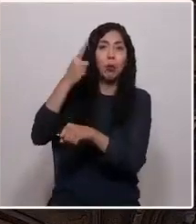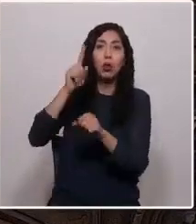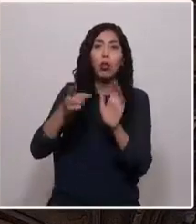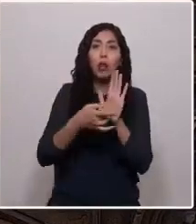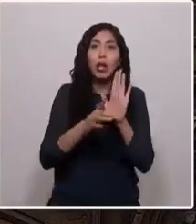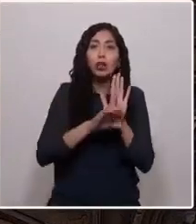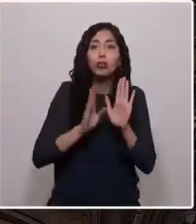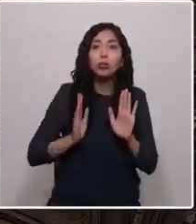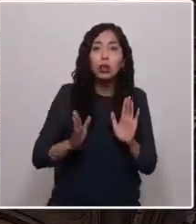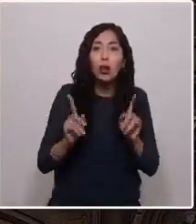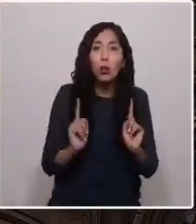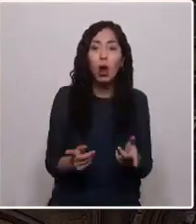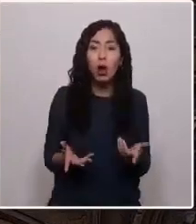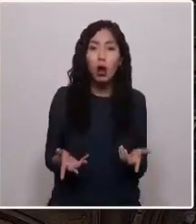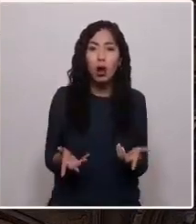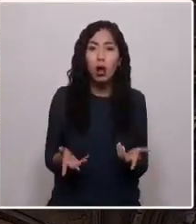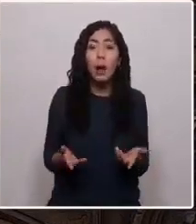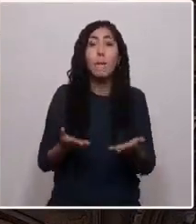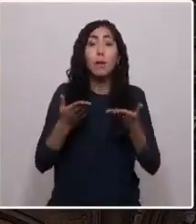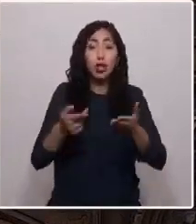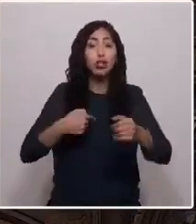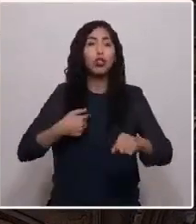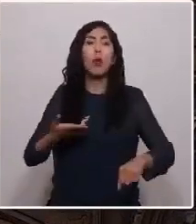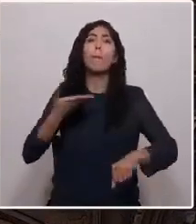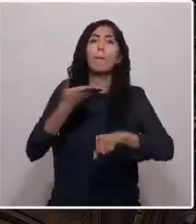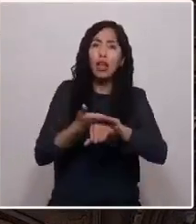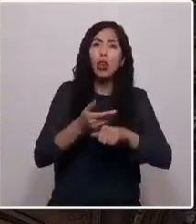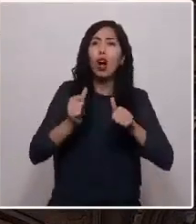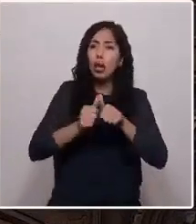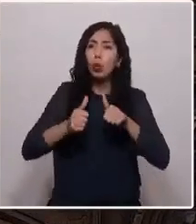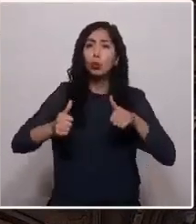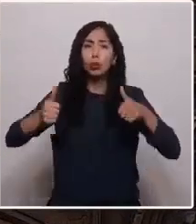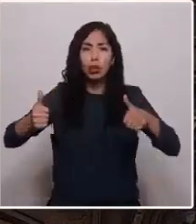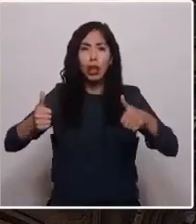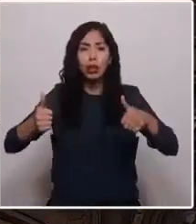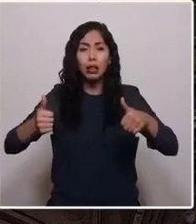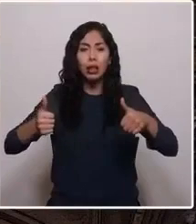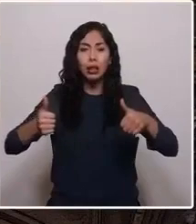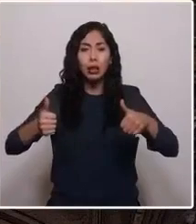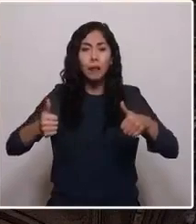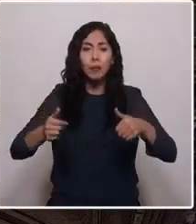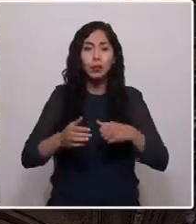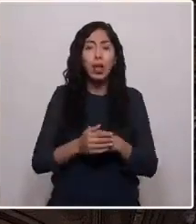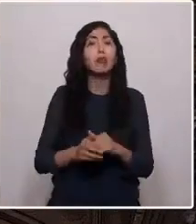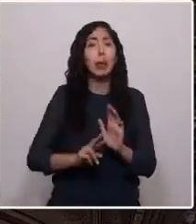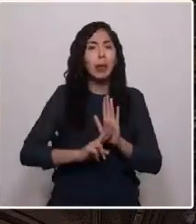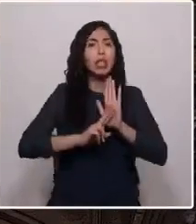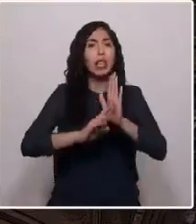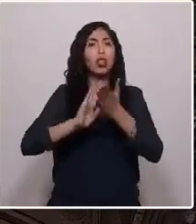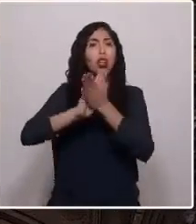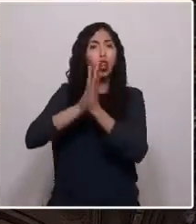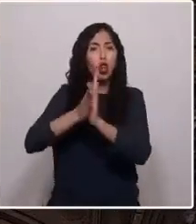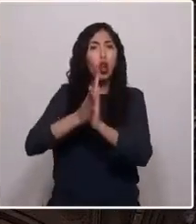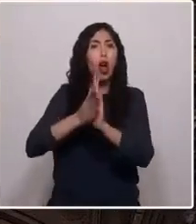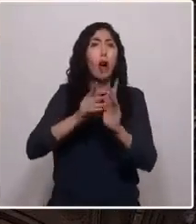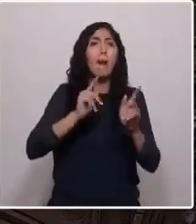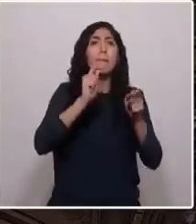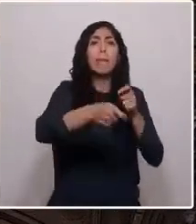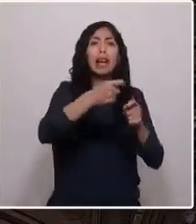Por lo mismo, solicito y exijo a las autoridades pertinentes a nombre de los pescadores artesanales de Chile